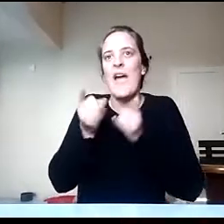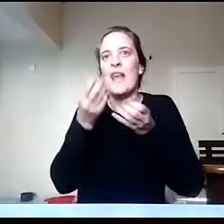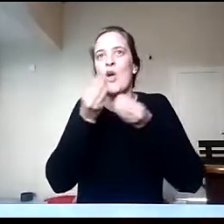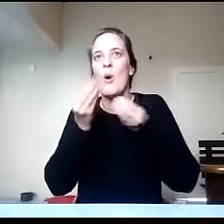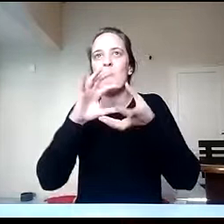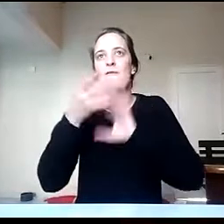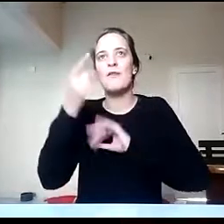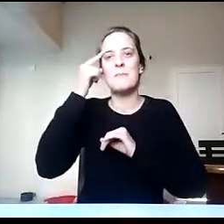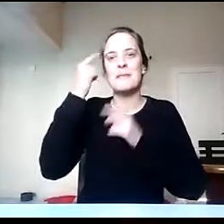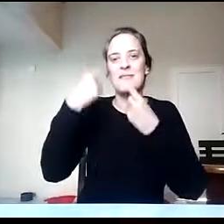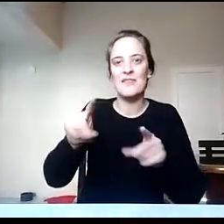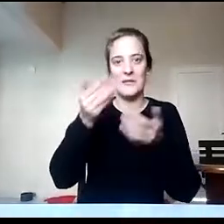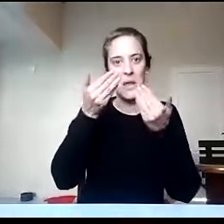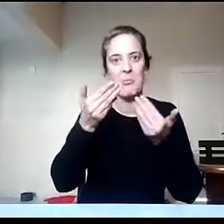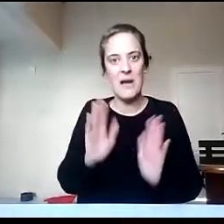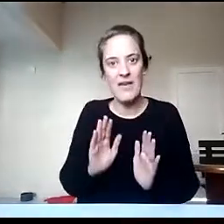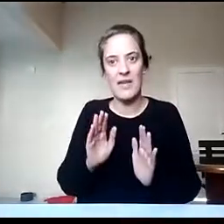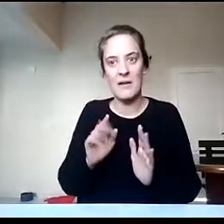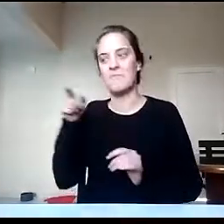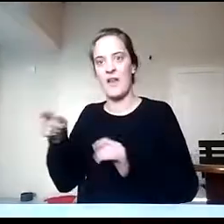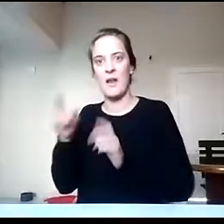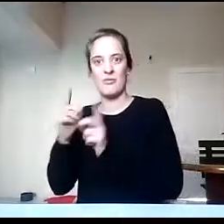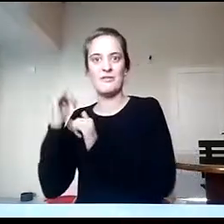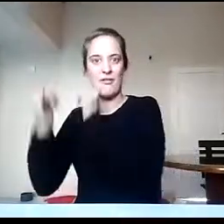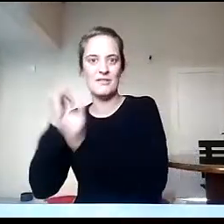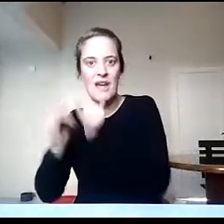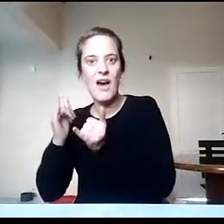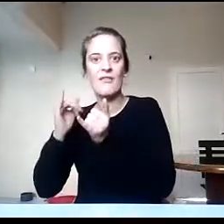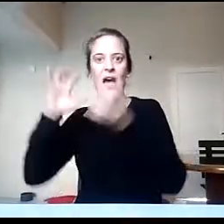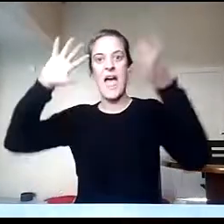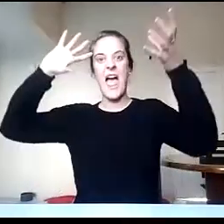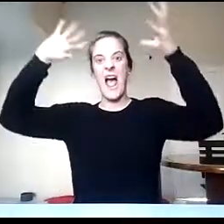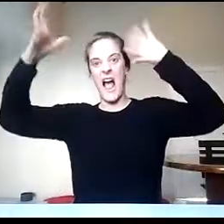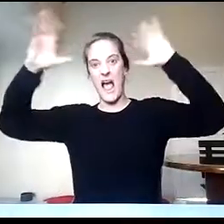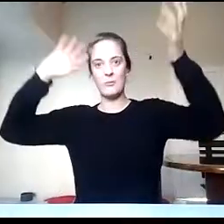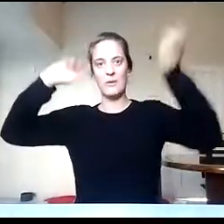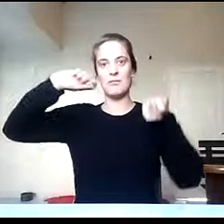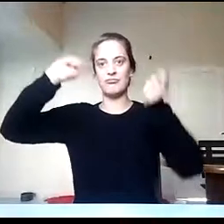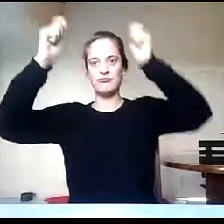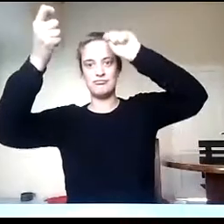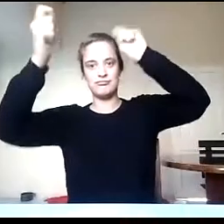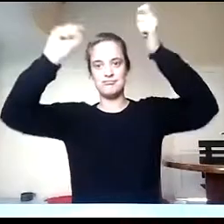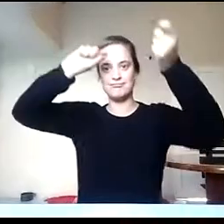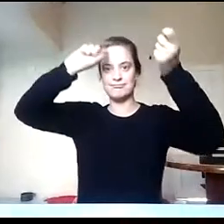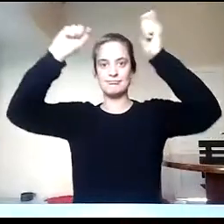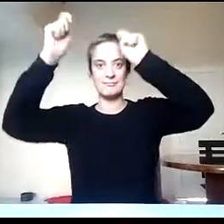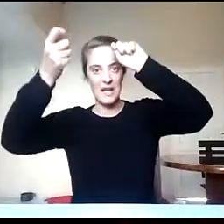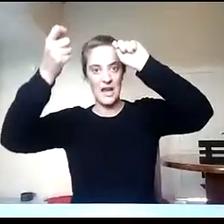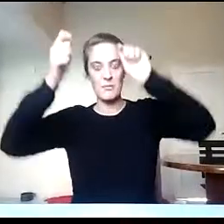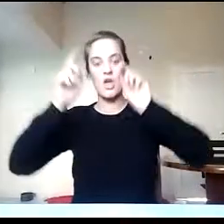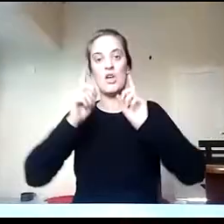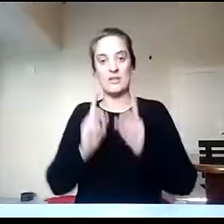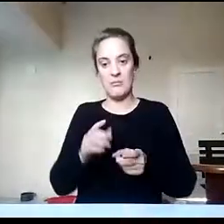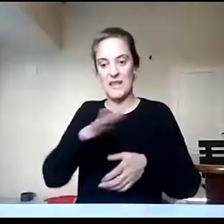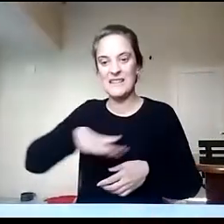el profesor comentaba recién, esto del cambio global. Problemáticas también que tengan que ver con el ordenamiento del territorio, la